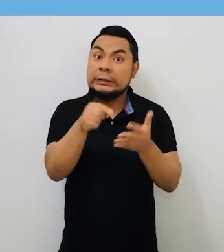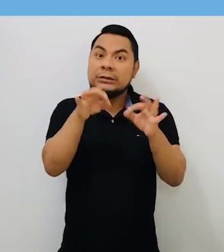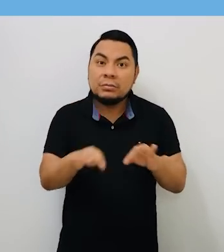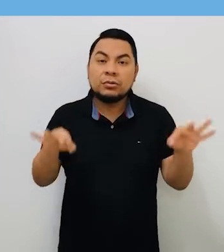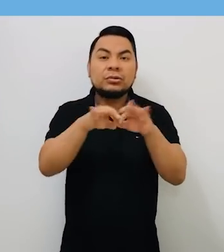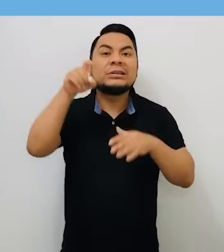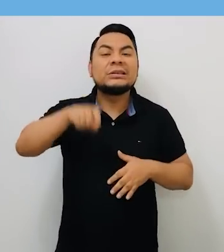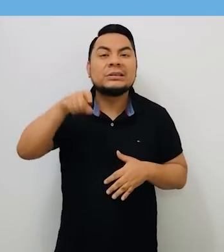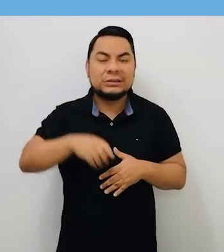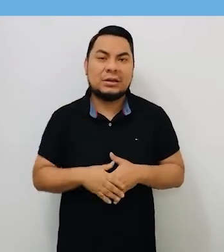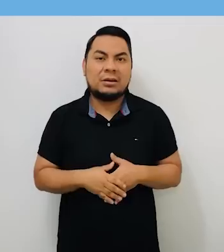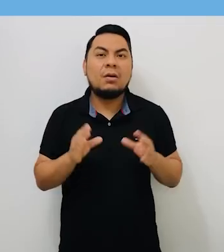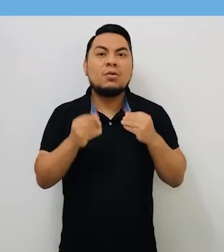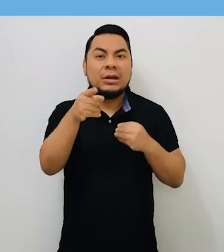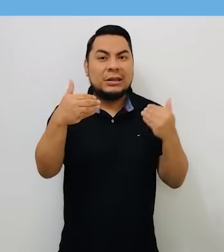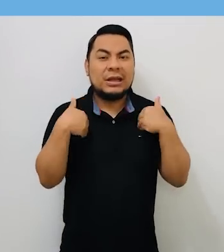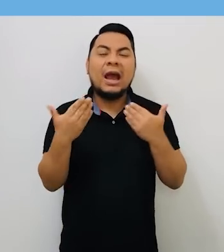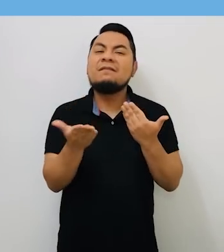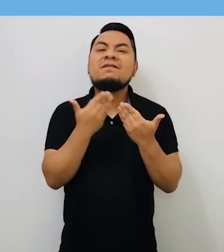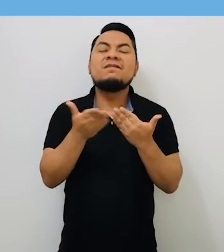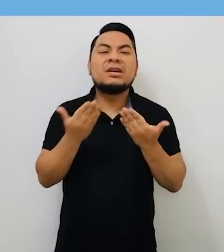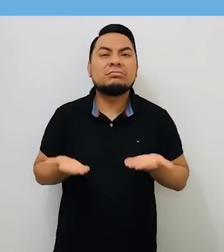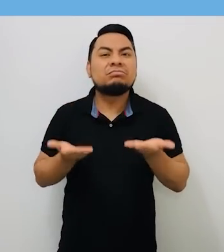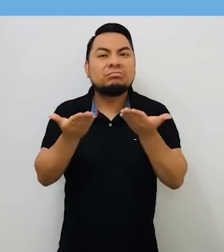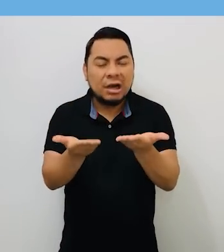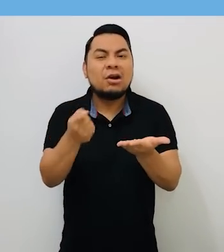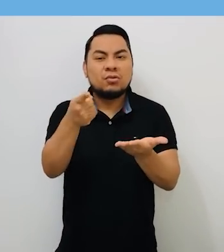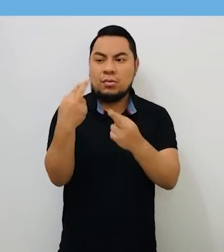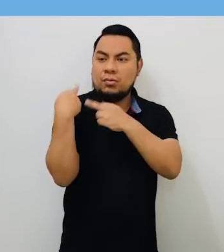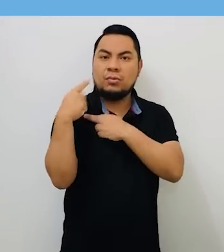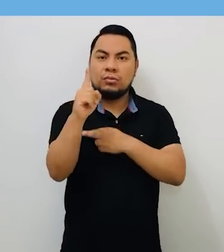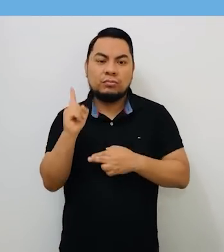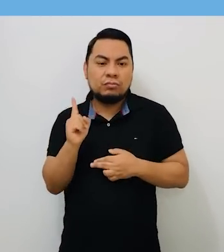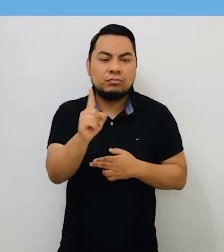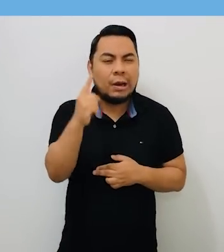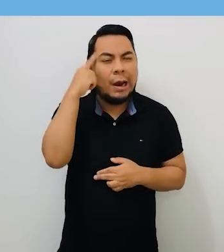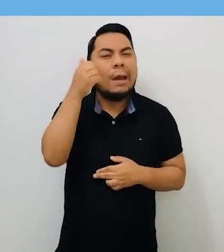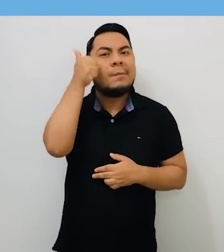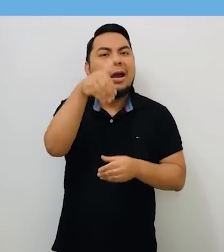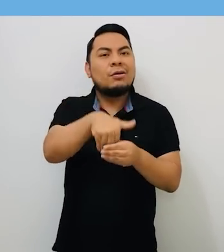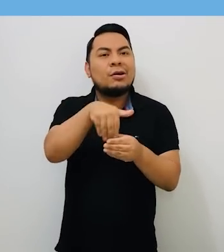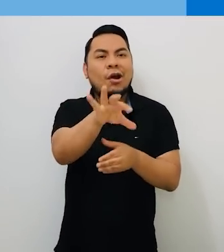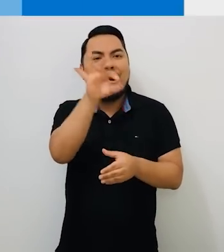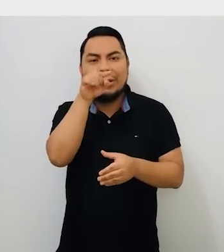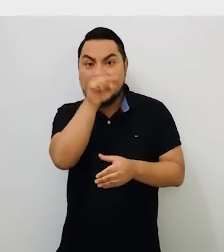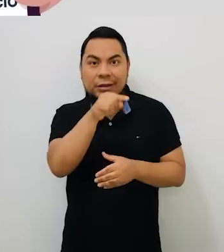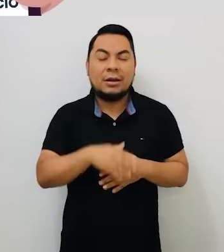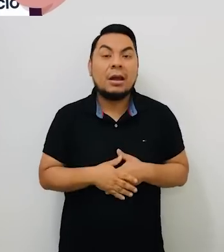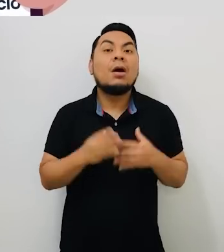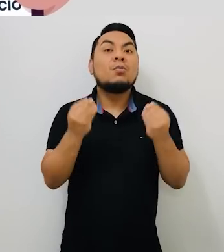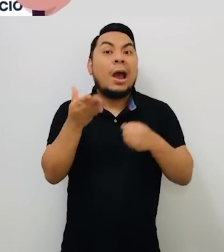que son muy importantes y necesarias para tener facilidades y cumplir tu rol de manera consciente.